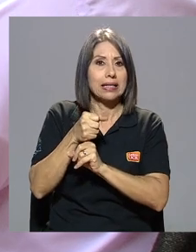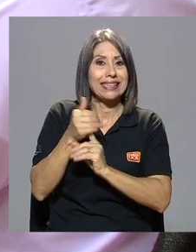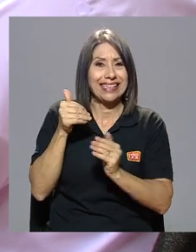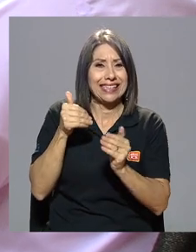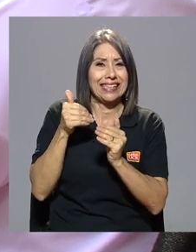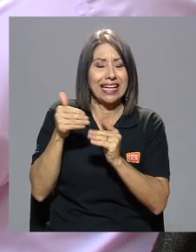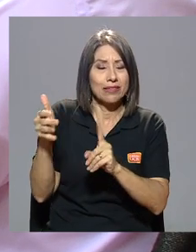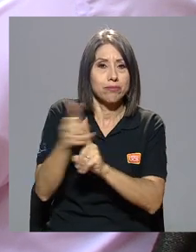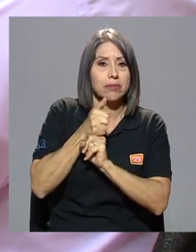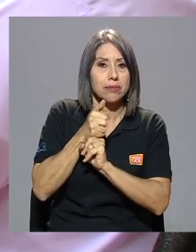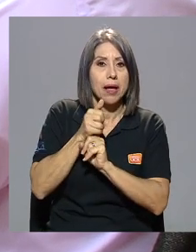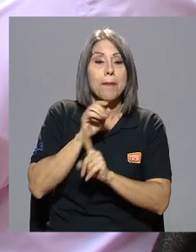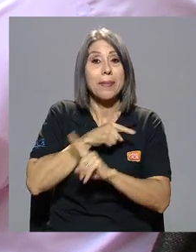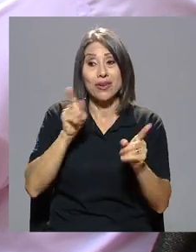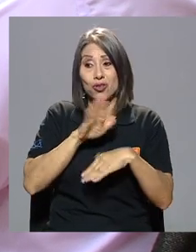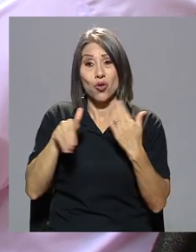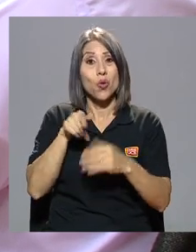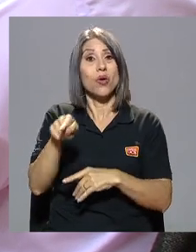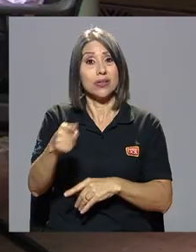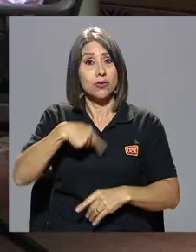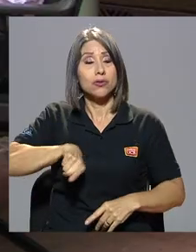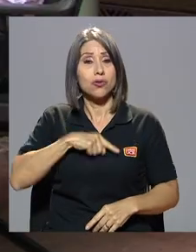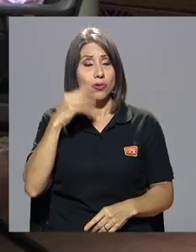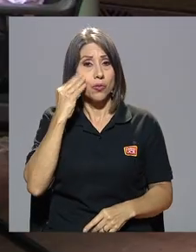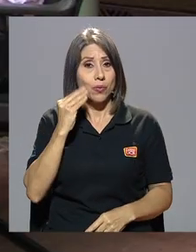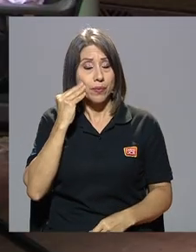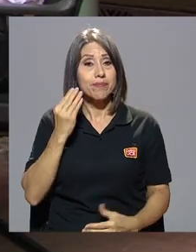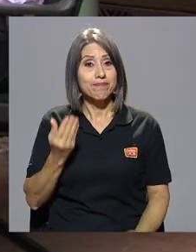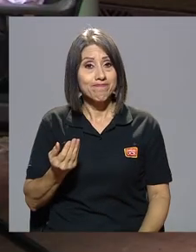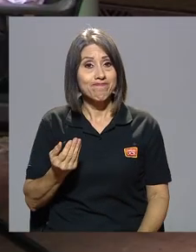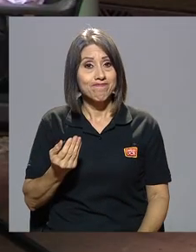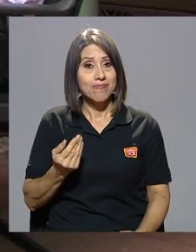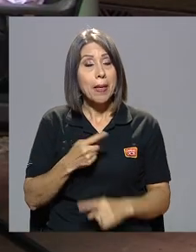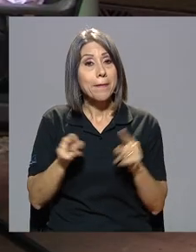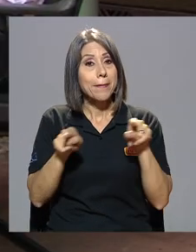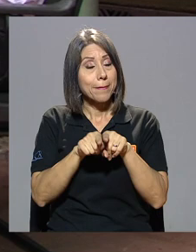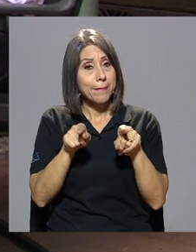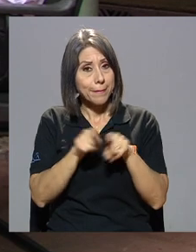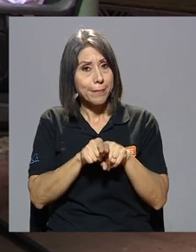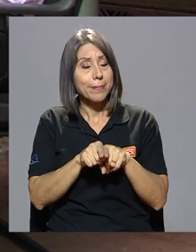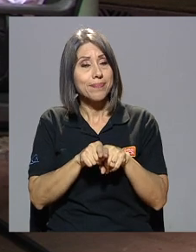y todo esto lo vivimos pero además quiero decirle cosas que